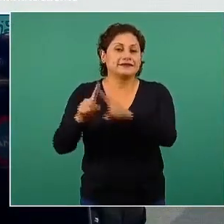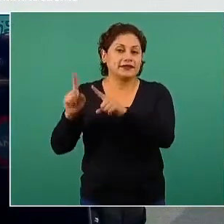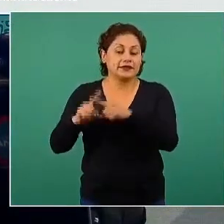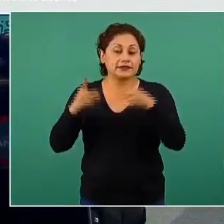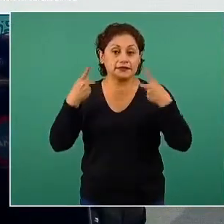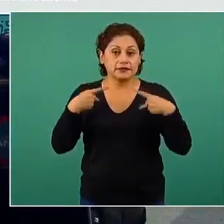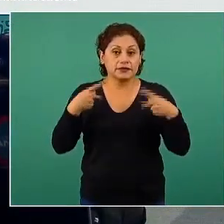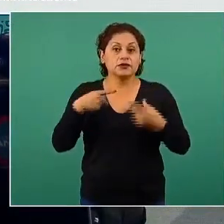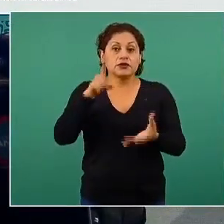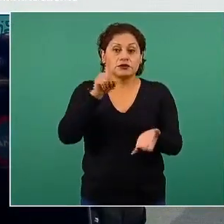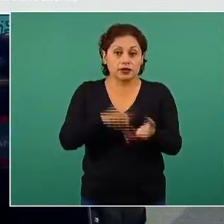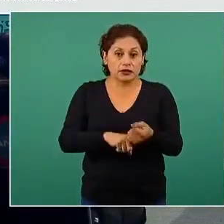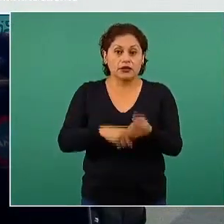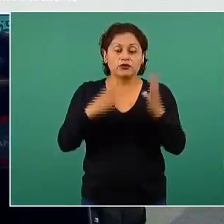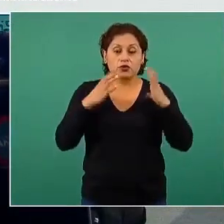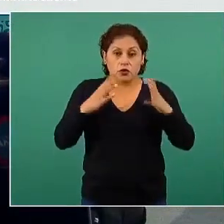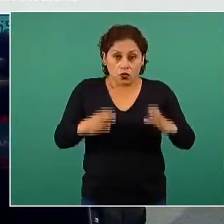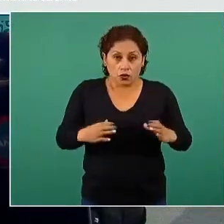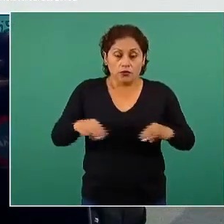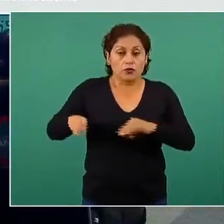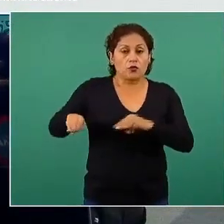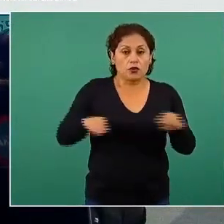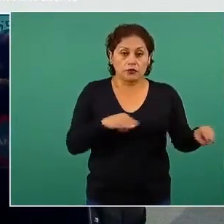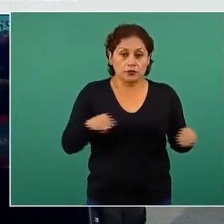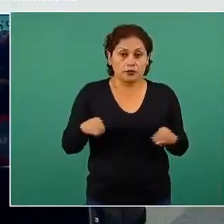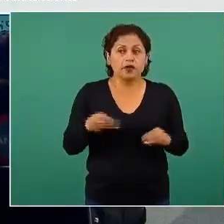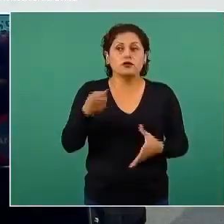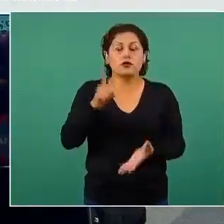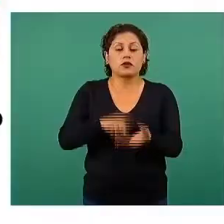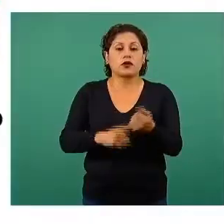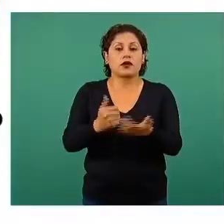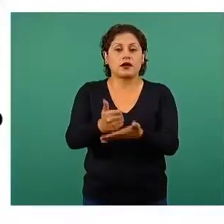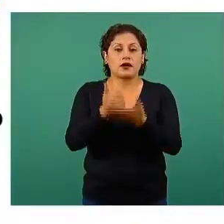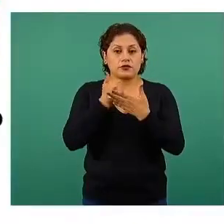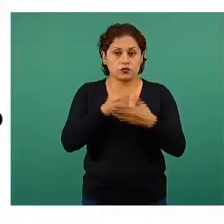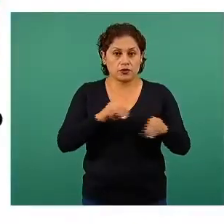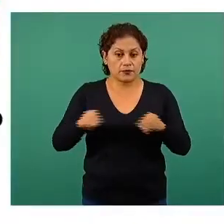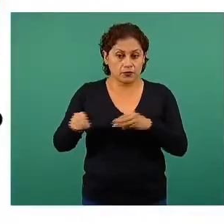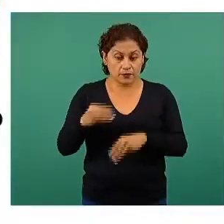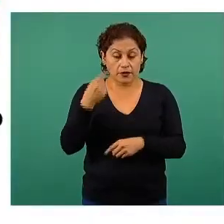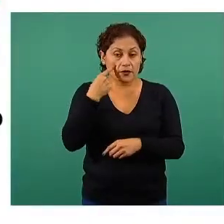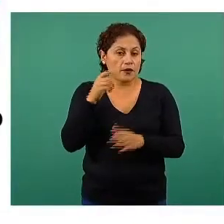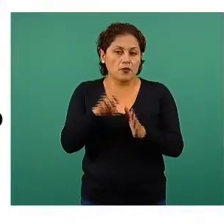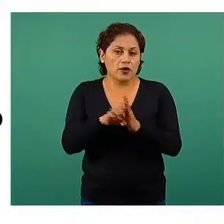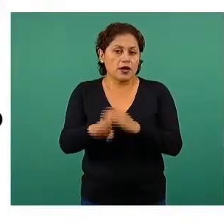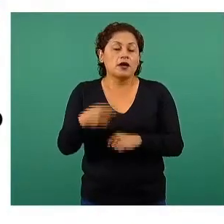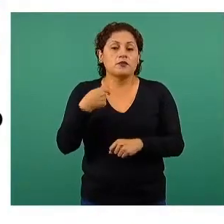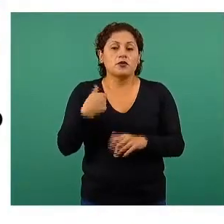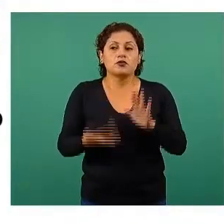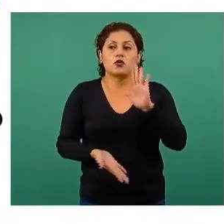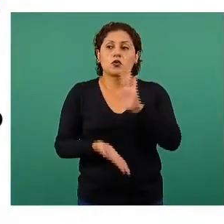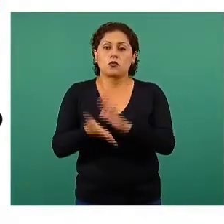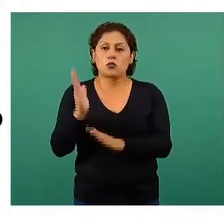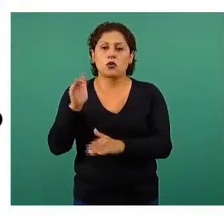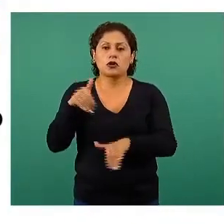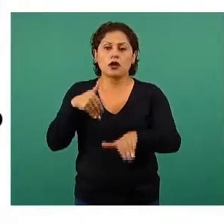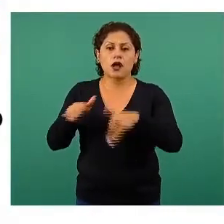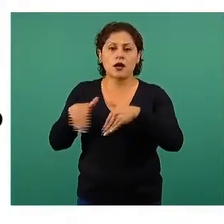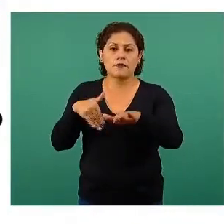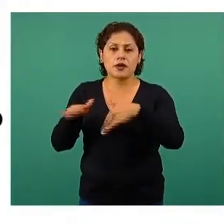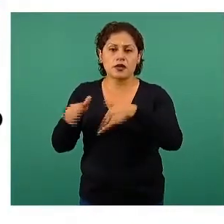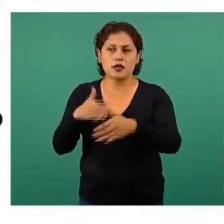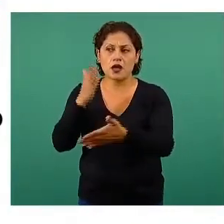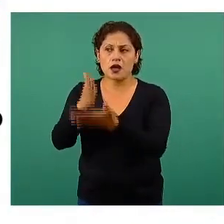Esto quiere decir que yo puedo hacer actividad física si salgo a caminar a la tienda, yo puedo hacer actividad física si